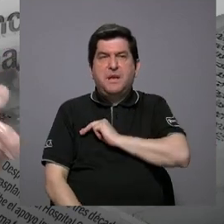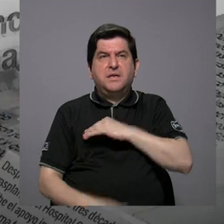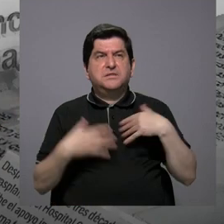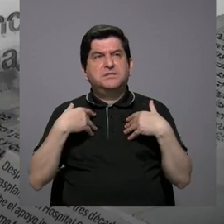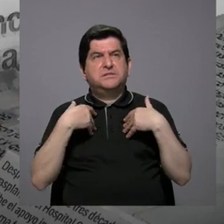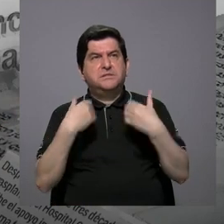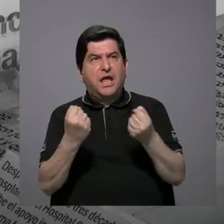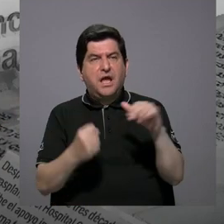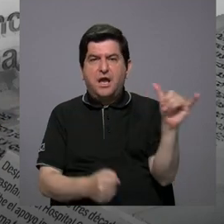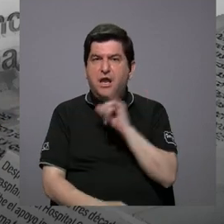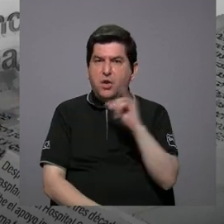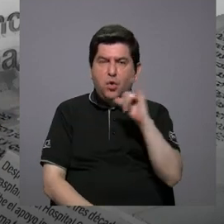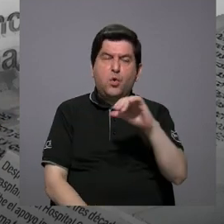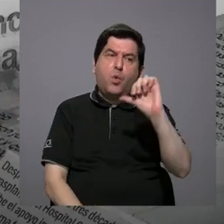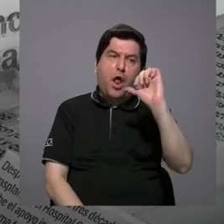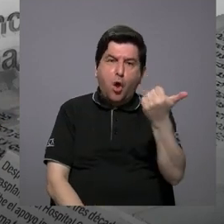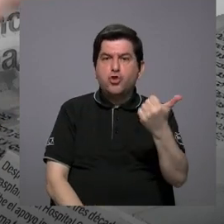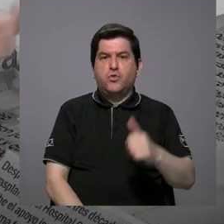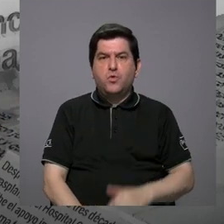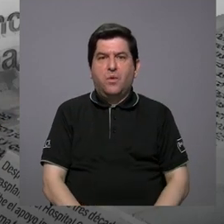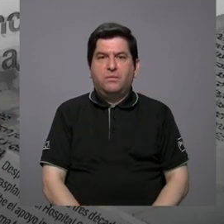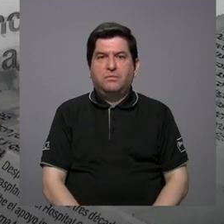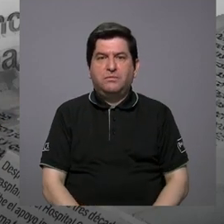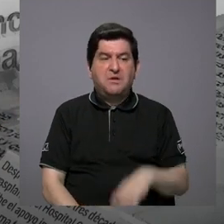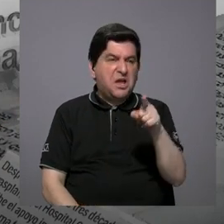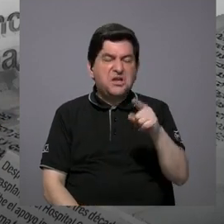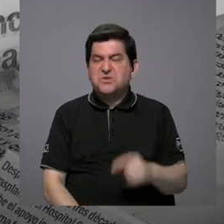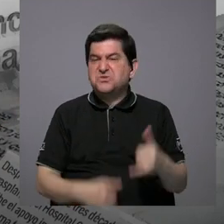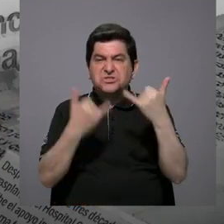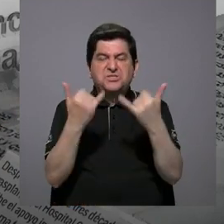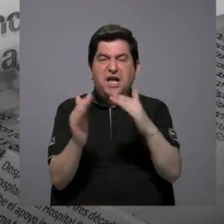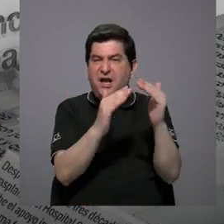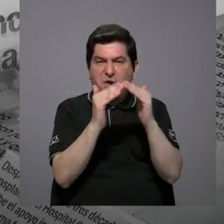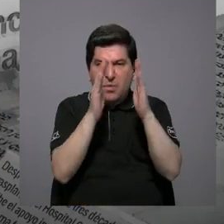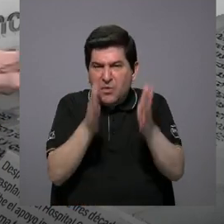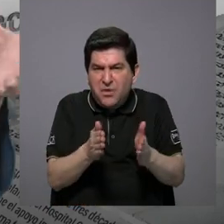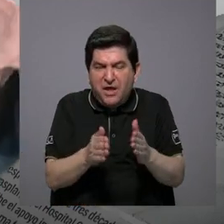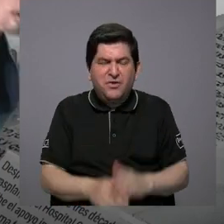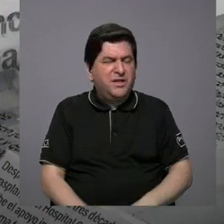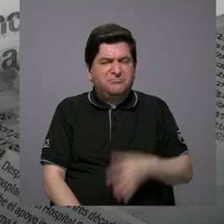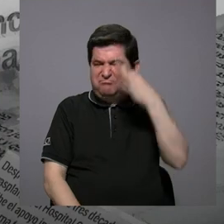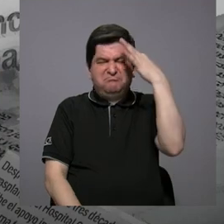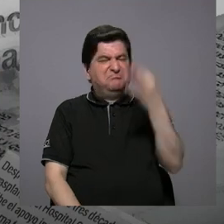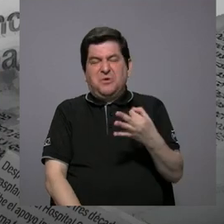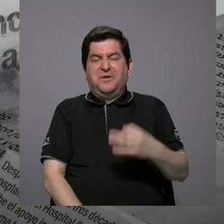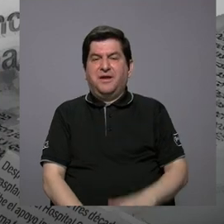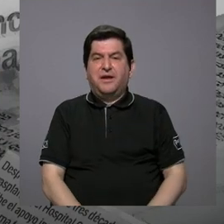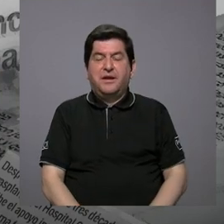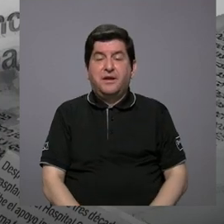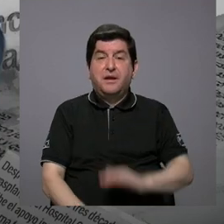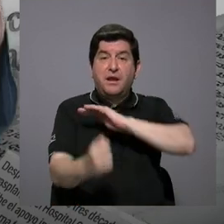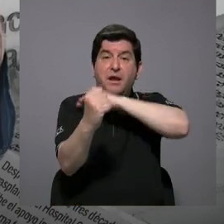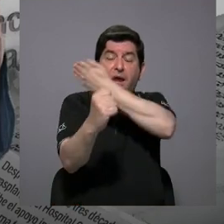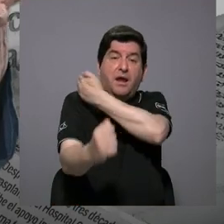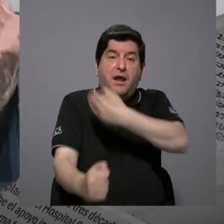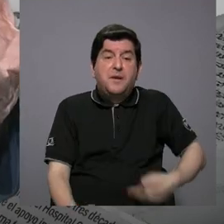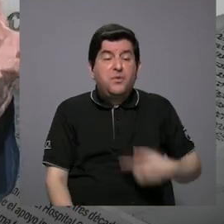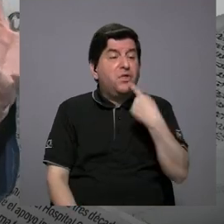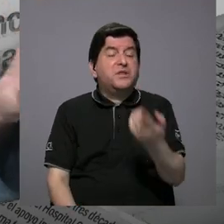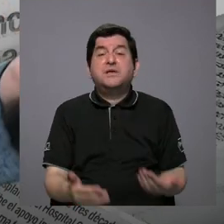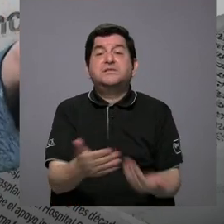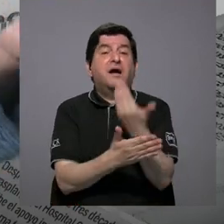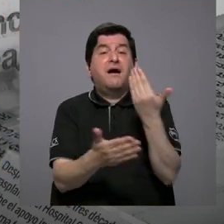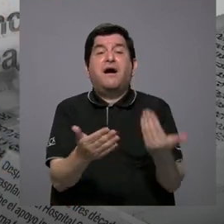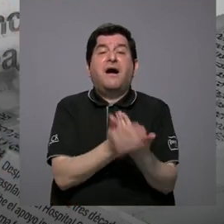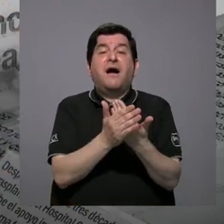Salud también ha sido otro en el cual no creen. Pero entonces el Ejecutivo plantea como innovación